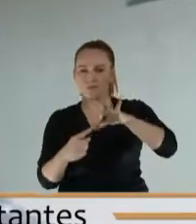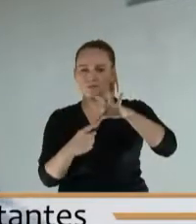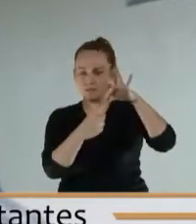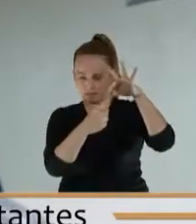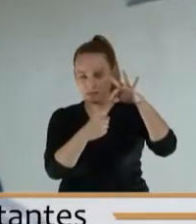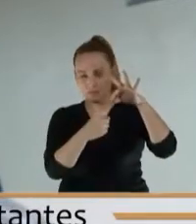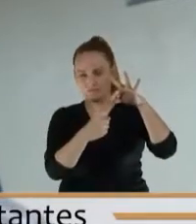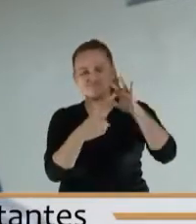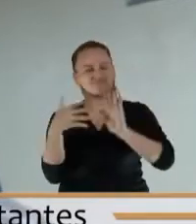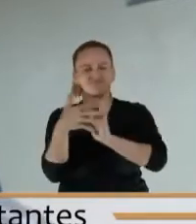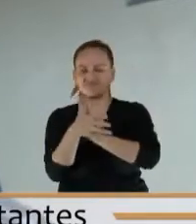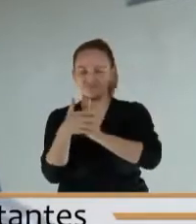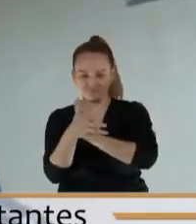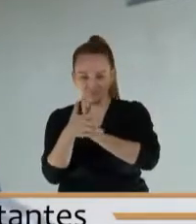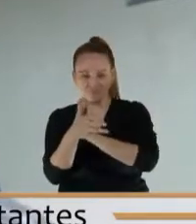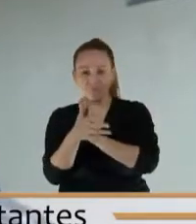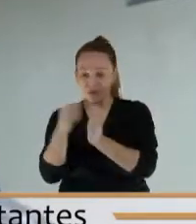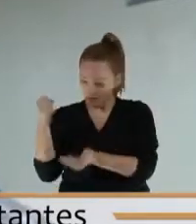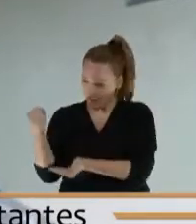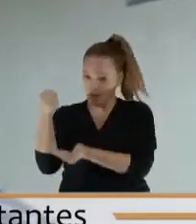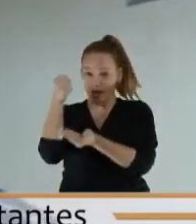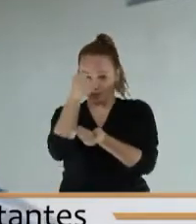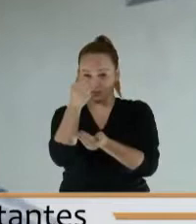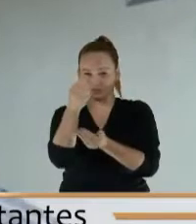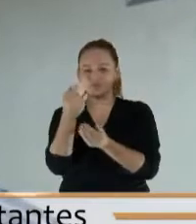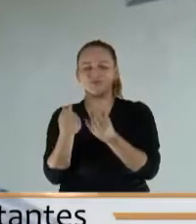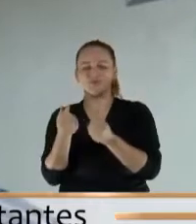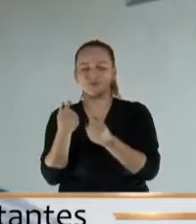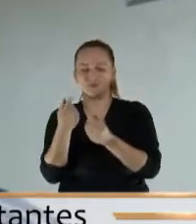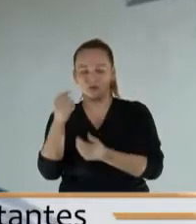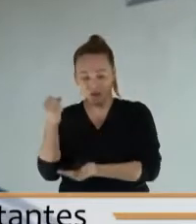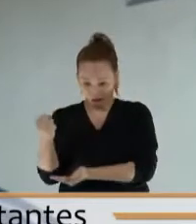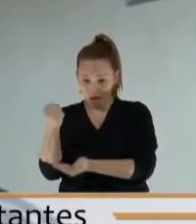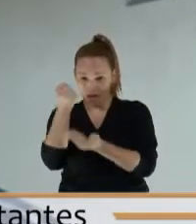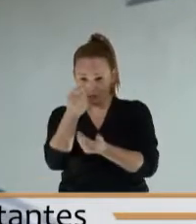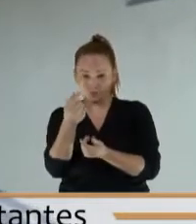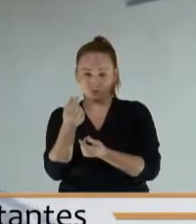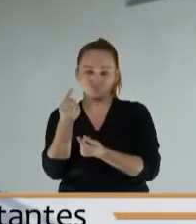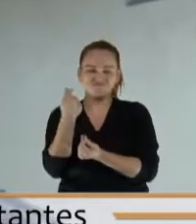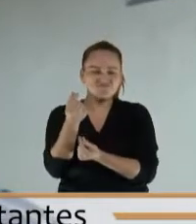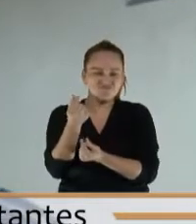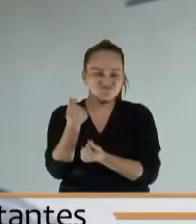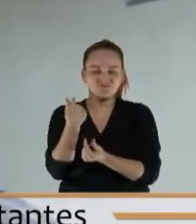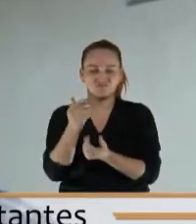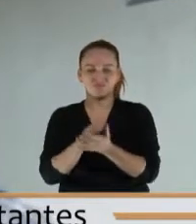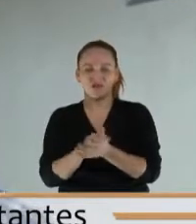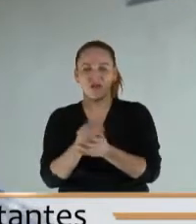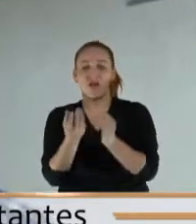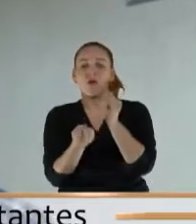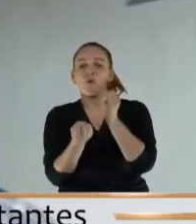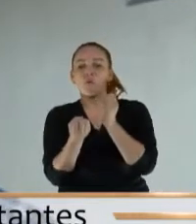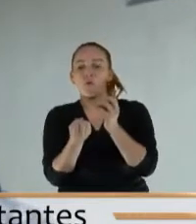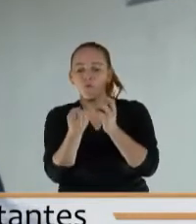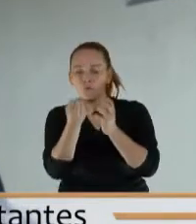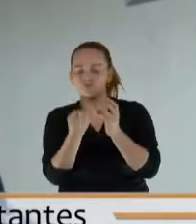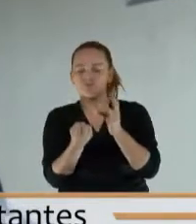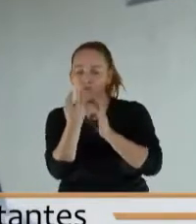recursos, ya hablando de manera cuantificada,